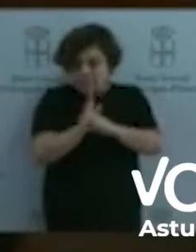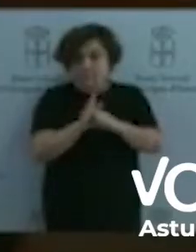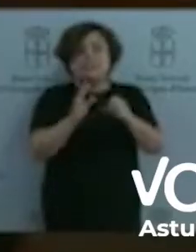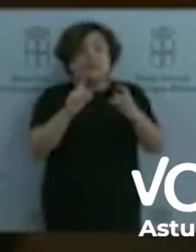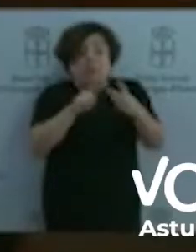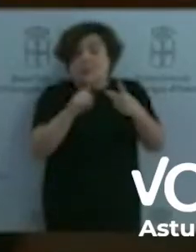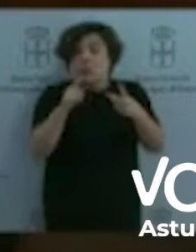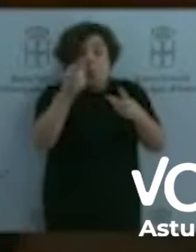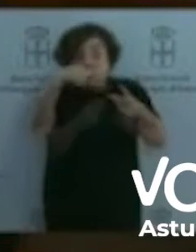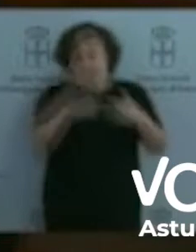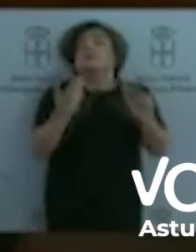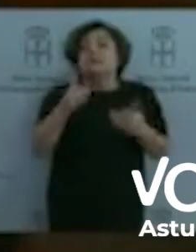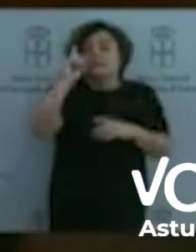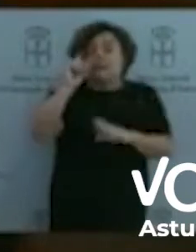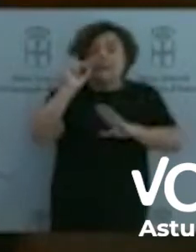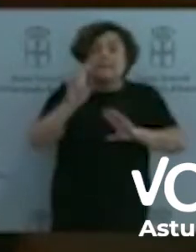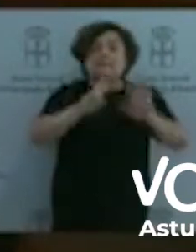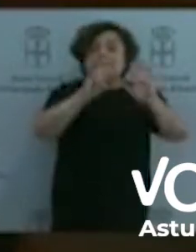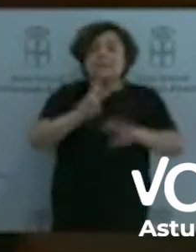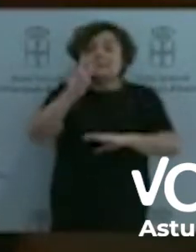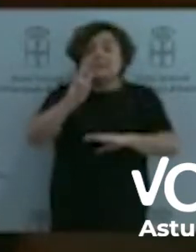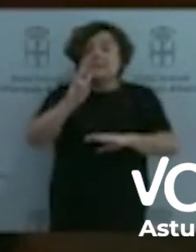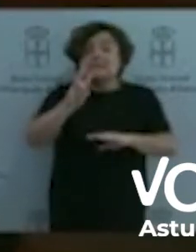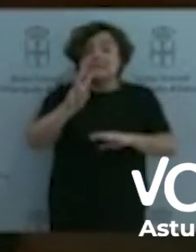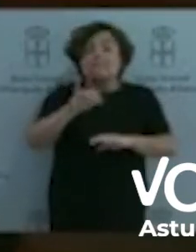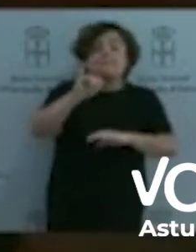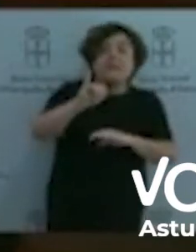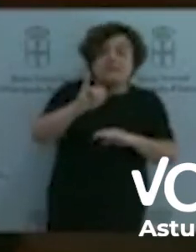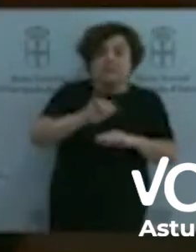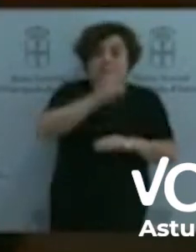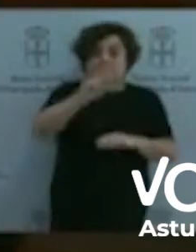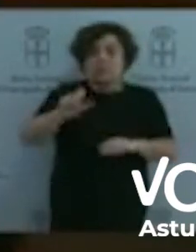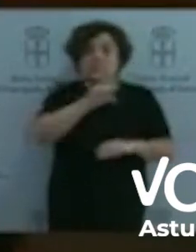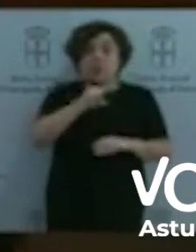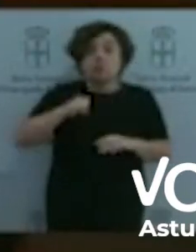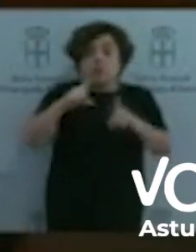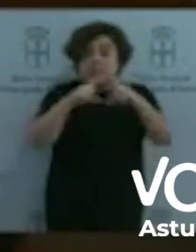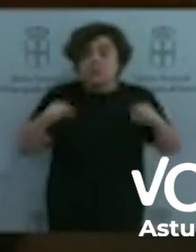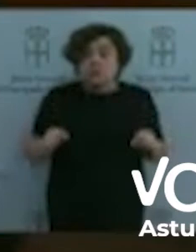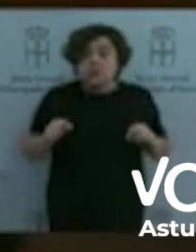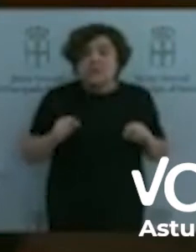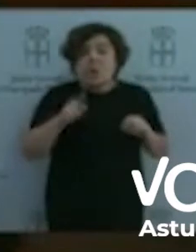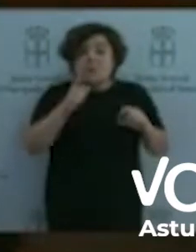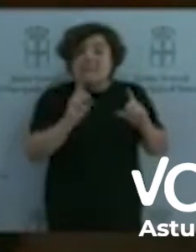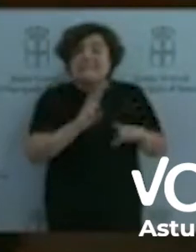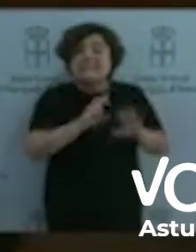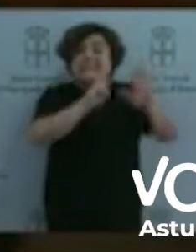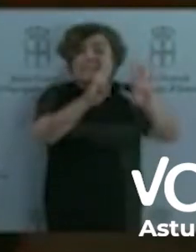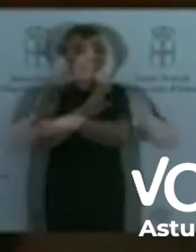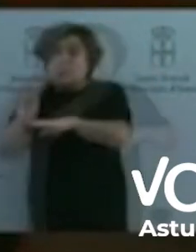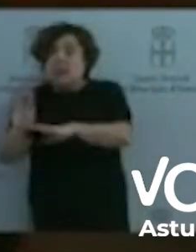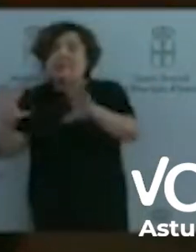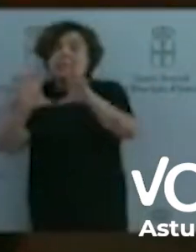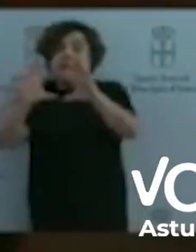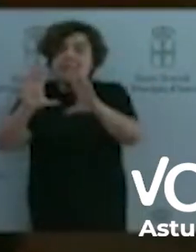273.000 autónomos asturianos solamente contemplaron atender a 10.000, muy pocos, evidentemente, aunque podrían haberse evitado después